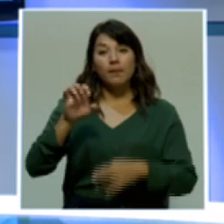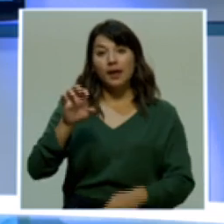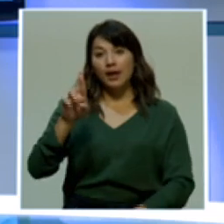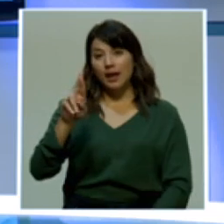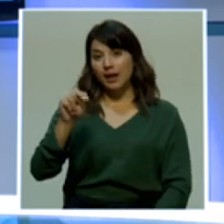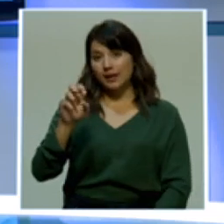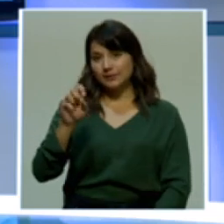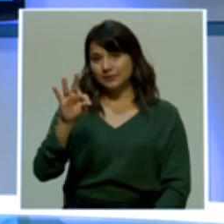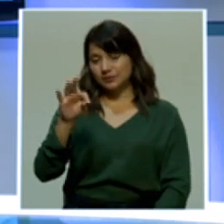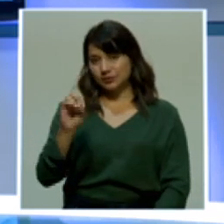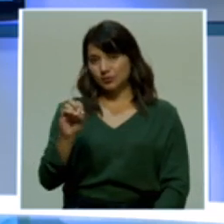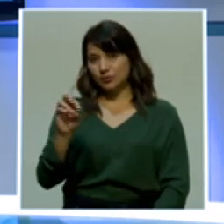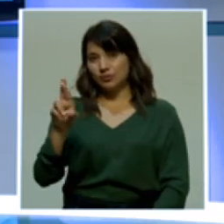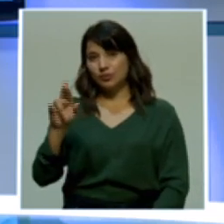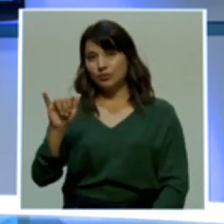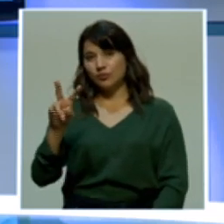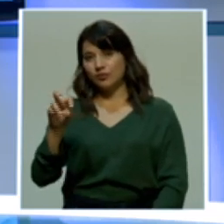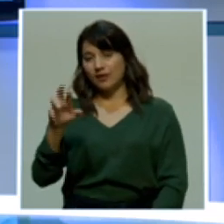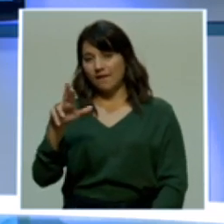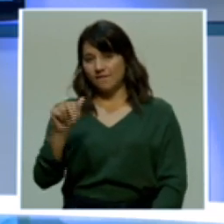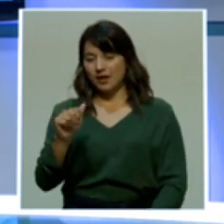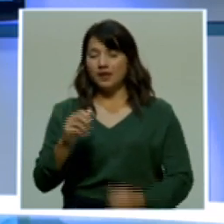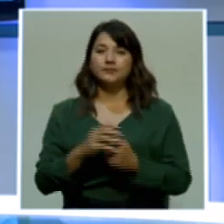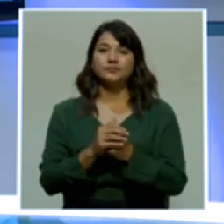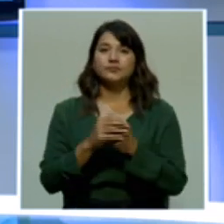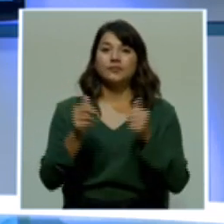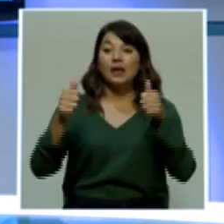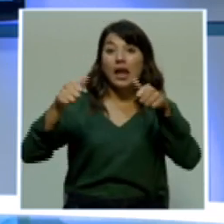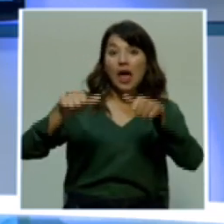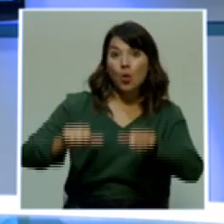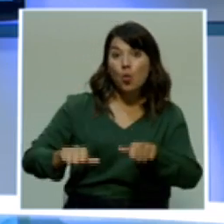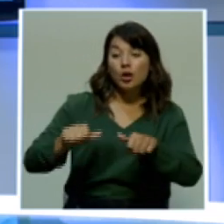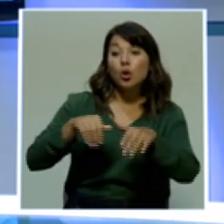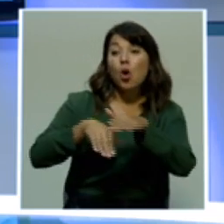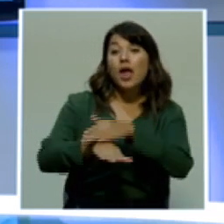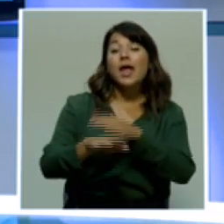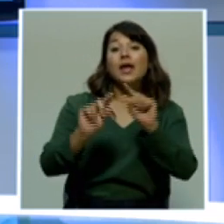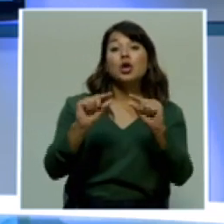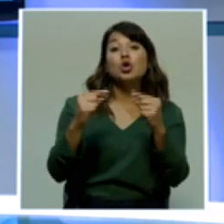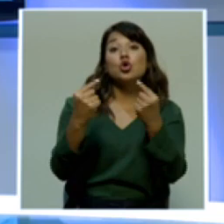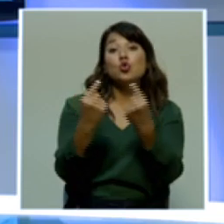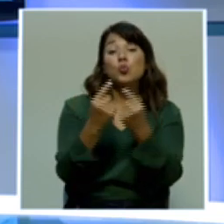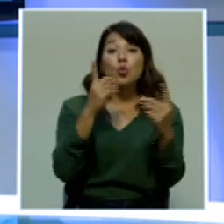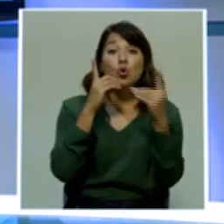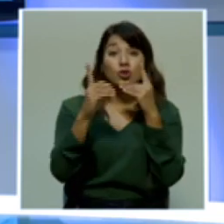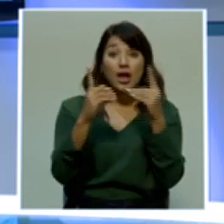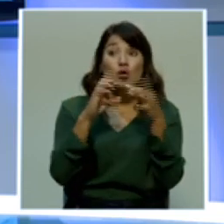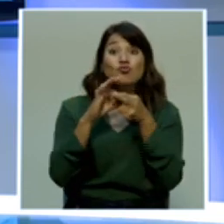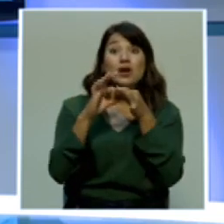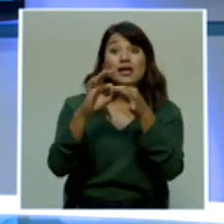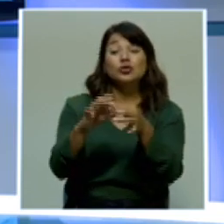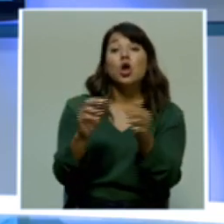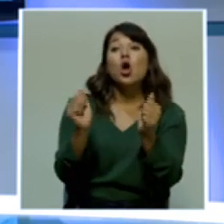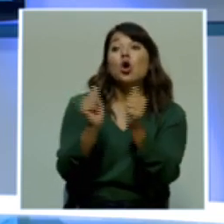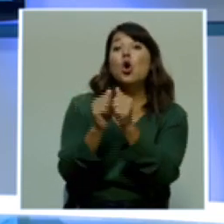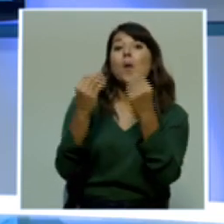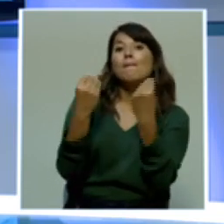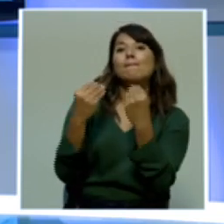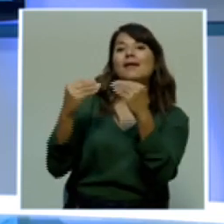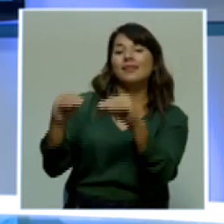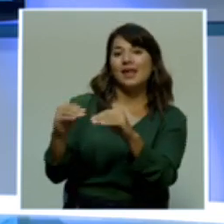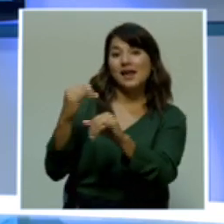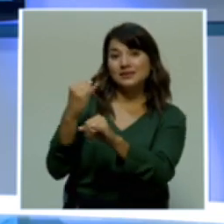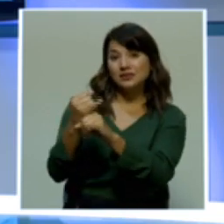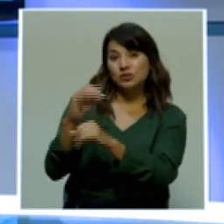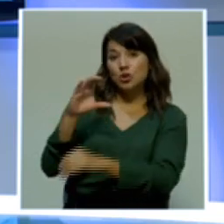Rivera. El acuerdo tomado en las mesas de diálogos sobre la venta de la cartera de créditos de CONAPE